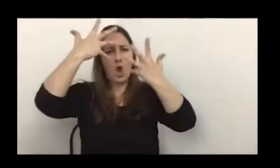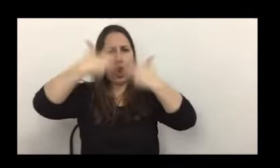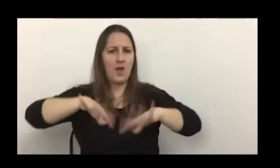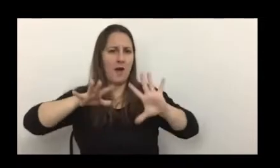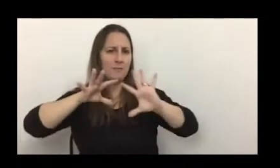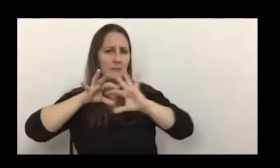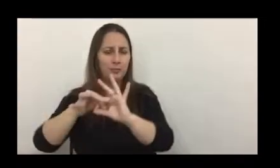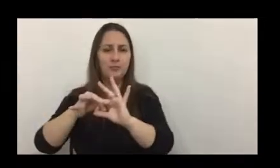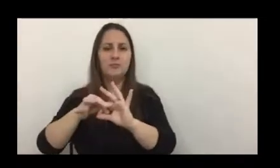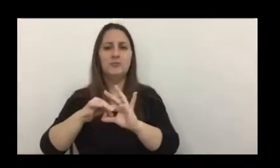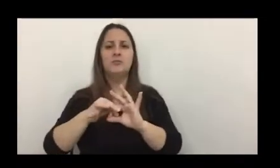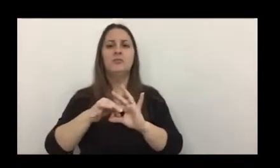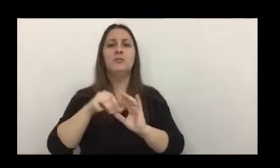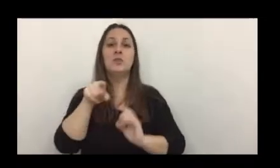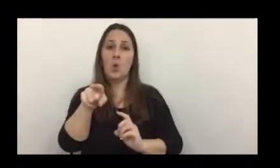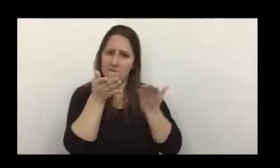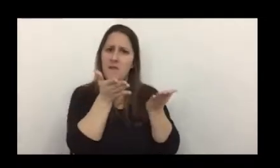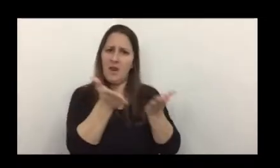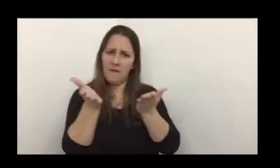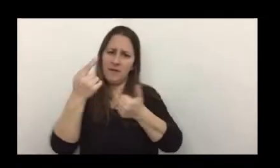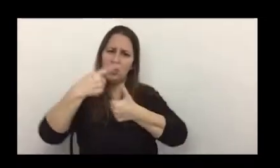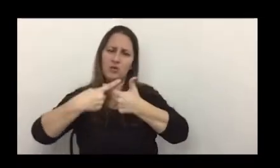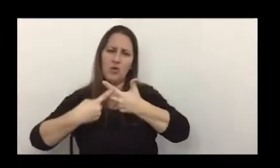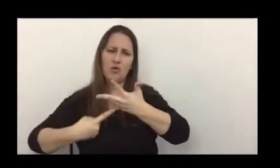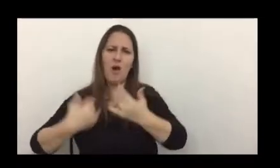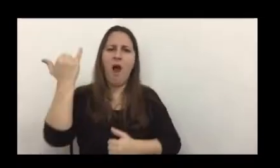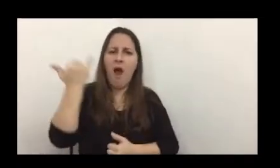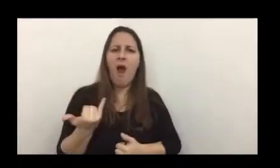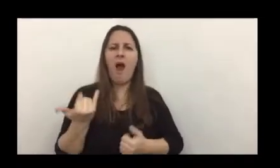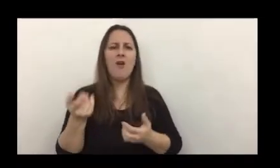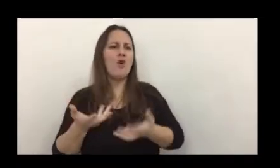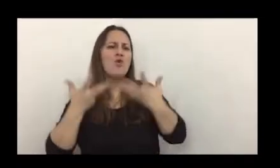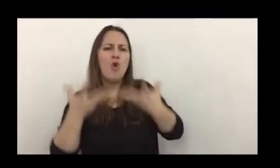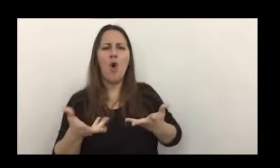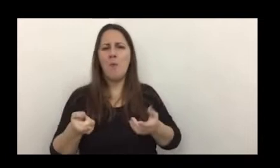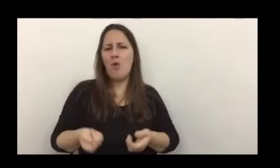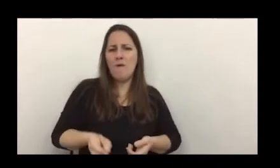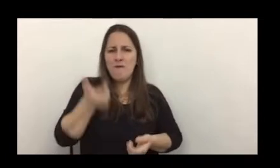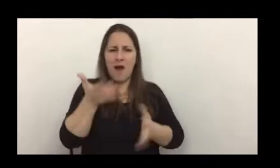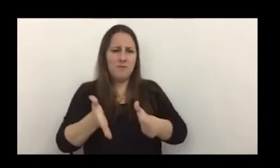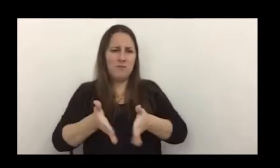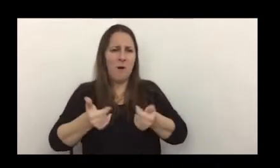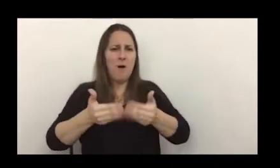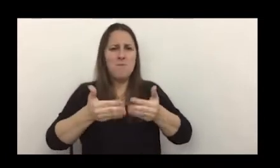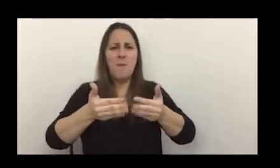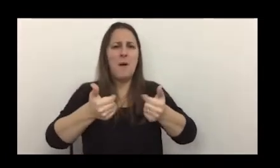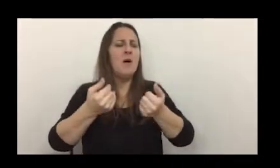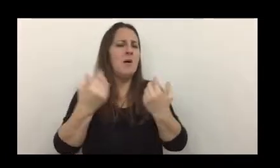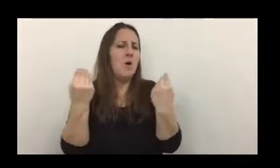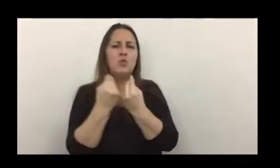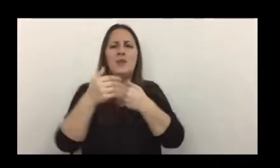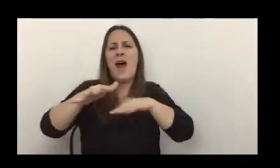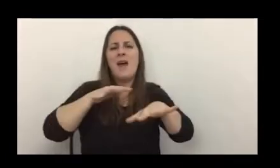ha traído muchísimos beneficios en términos de practicidad y rapidez en la realización de muchas